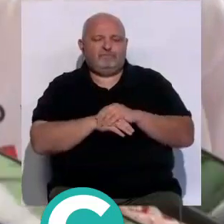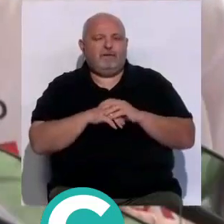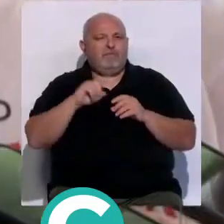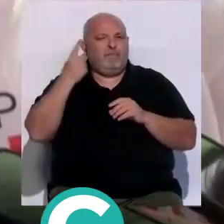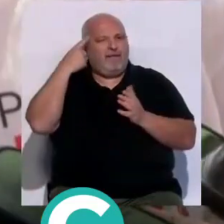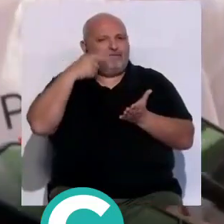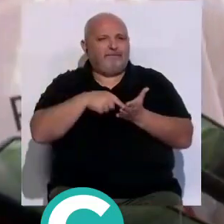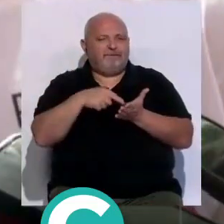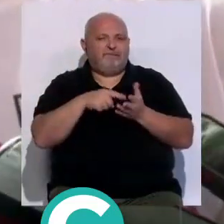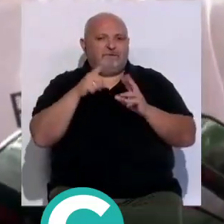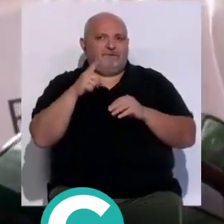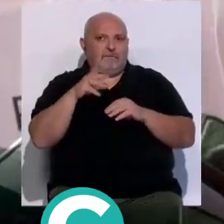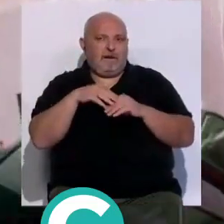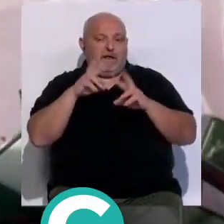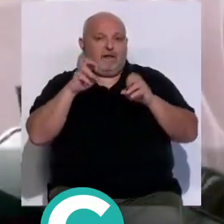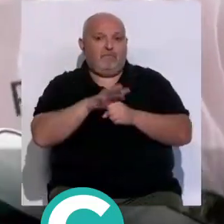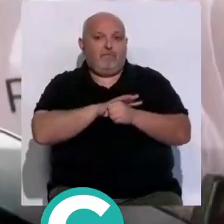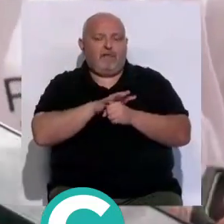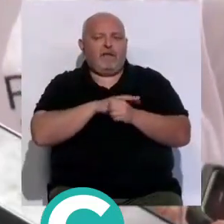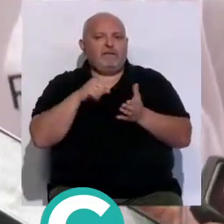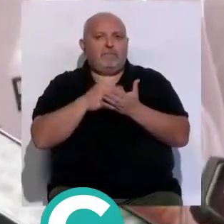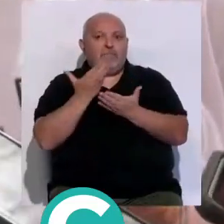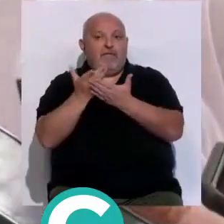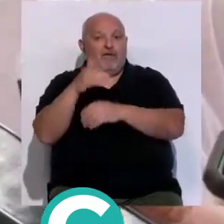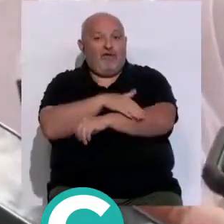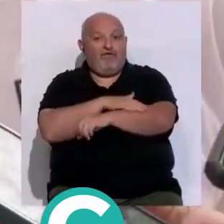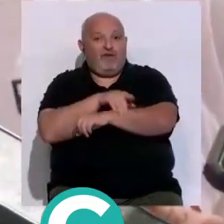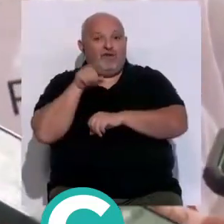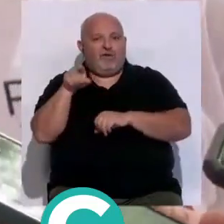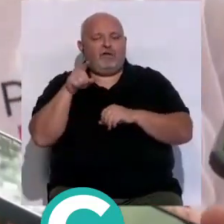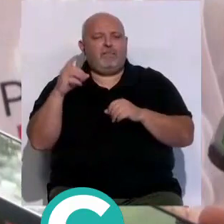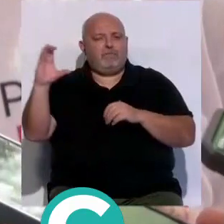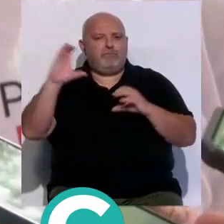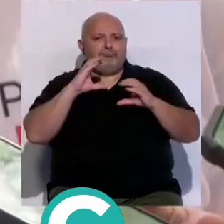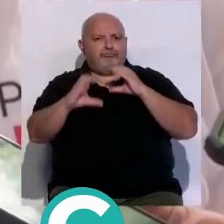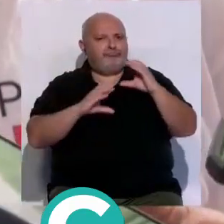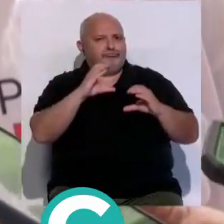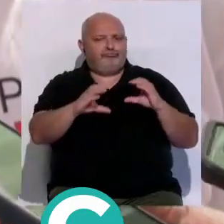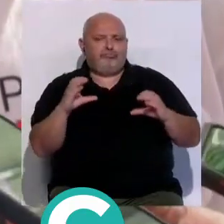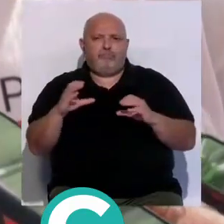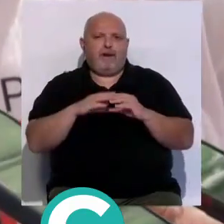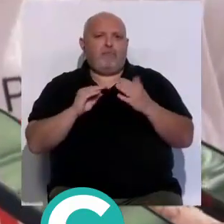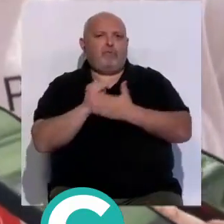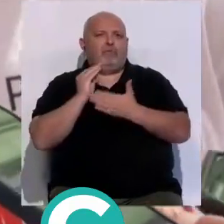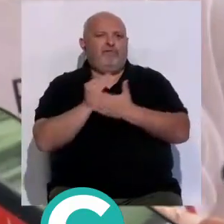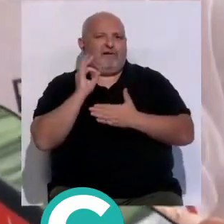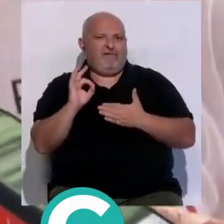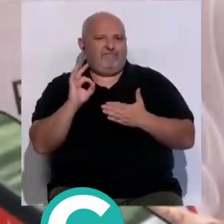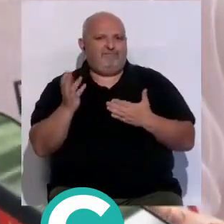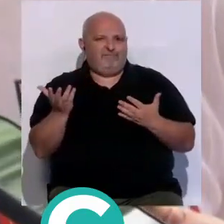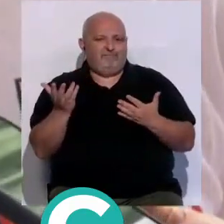principal reivindicación que tenemos para esta provincia es exigirle, pedirle a los gobiernos que vengan inversiones productivas que sirvan para